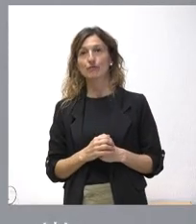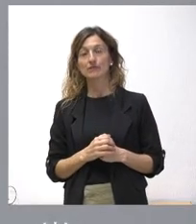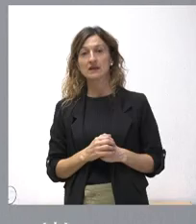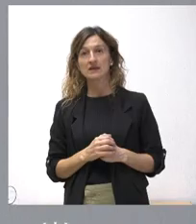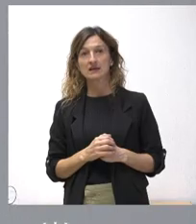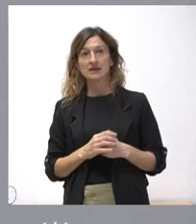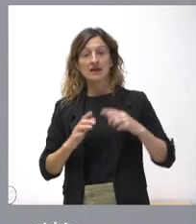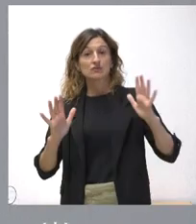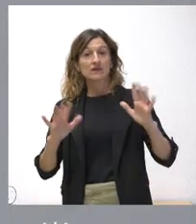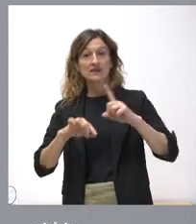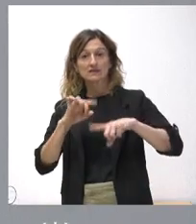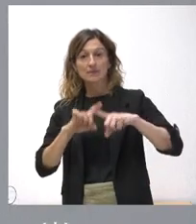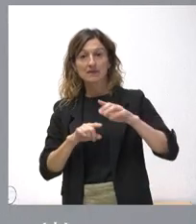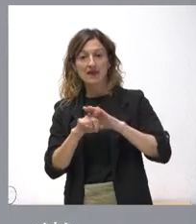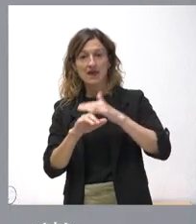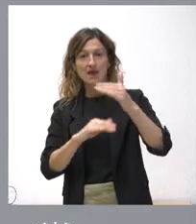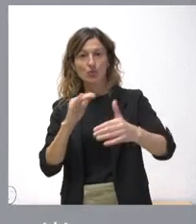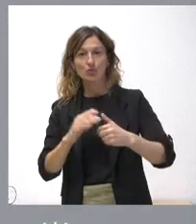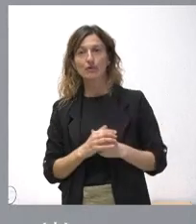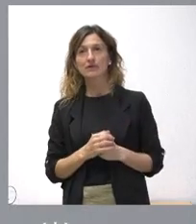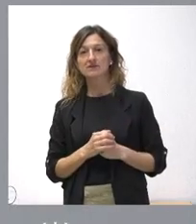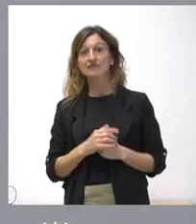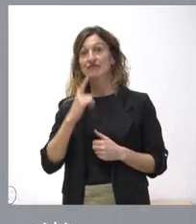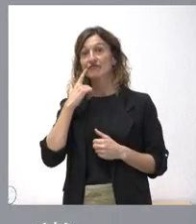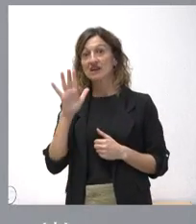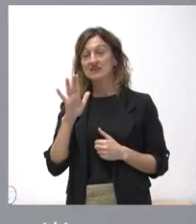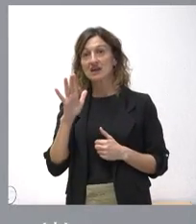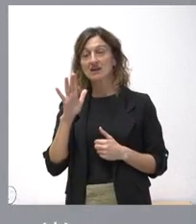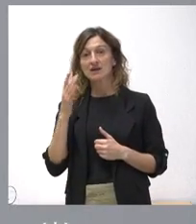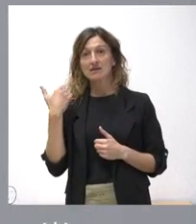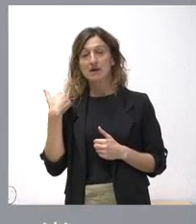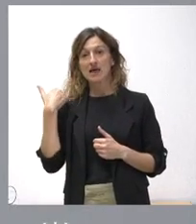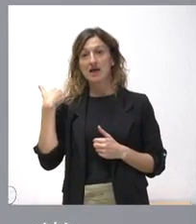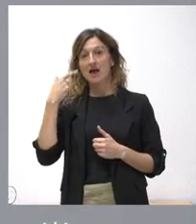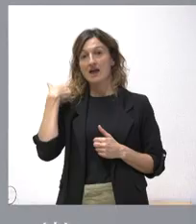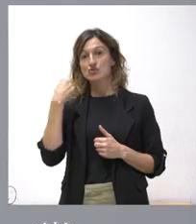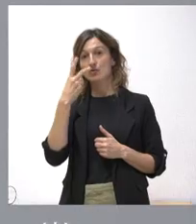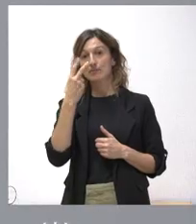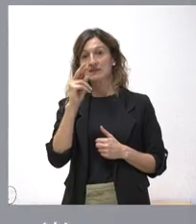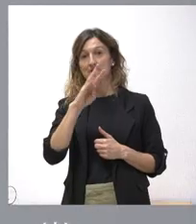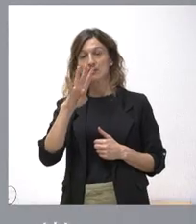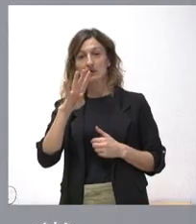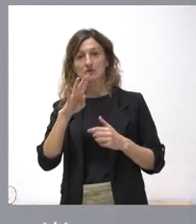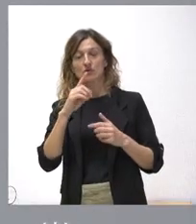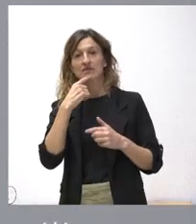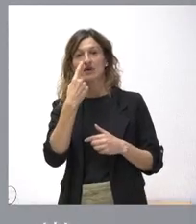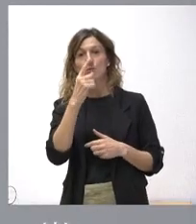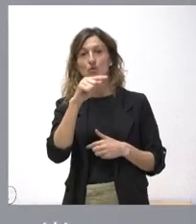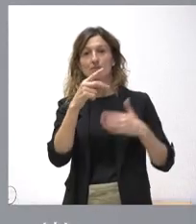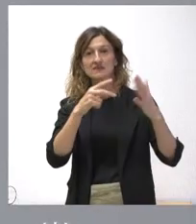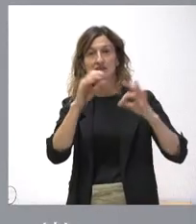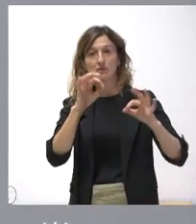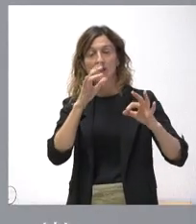está sujeto siempre a posibles evoluciones. Fíjense que, cuando hacíamos el escenario para este año 2024, estimamos un crecimiento económico del 1,7 por ciento.